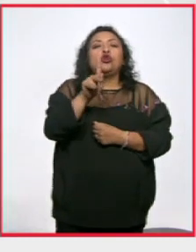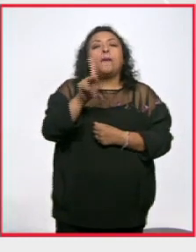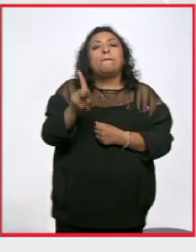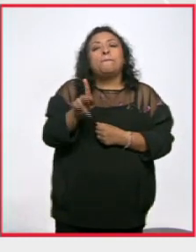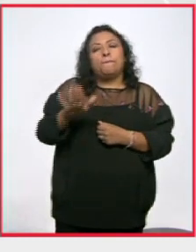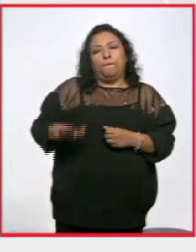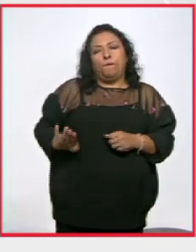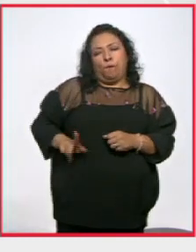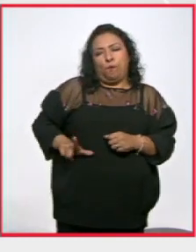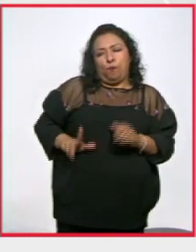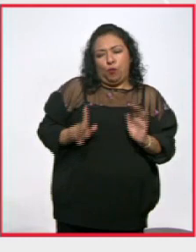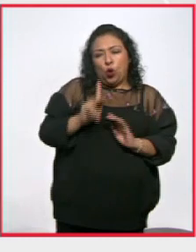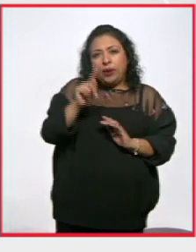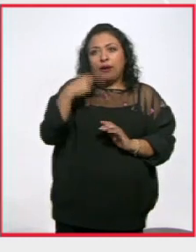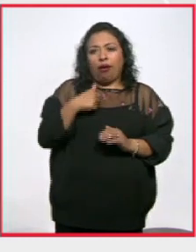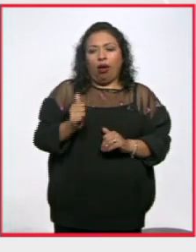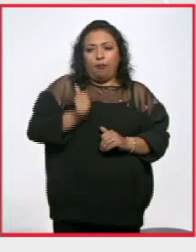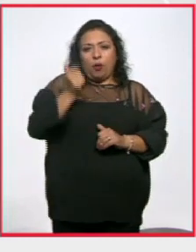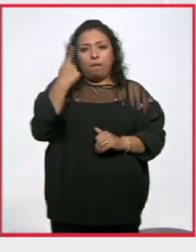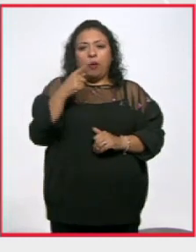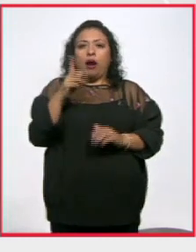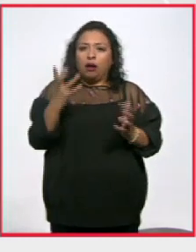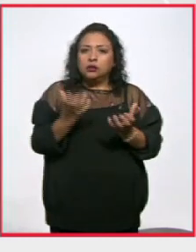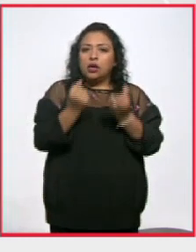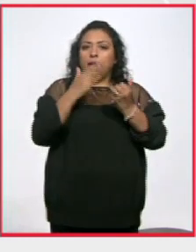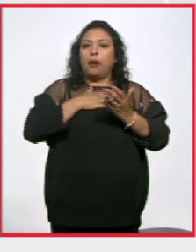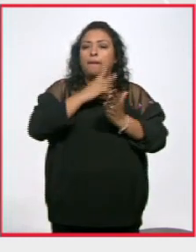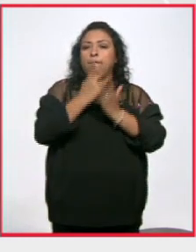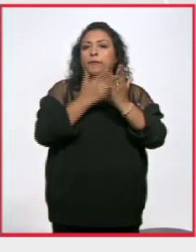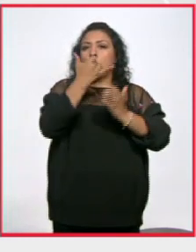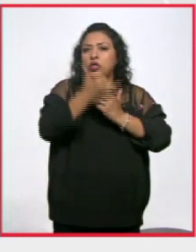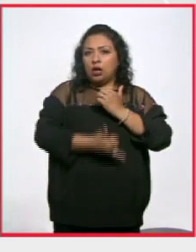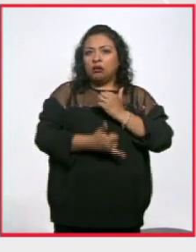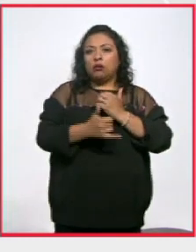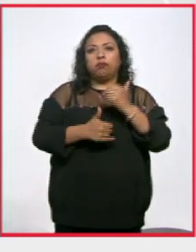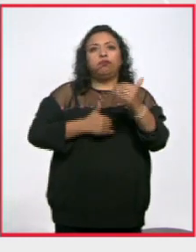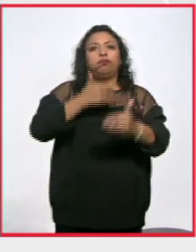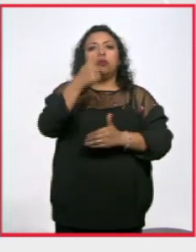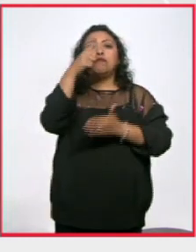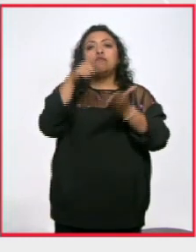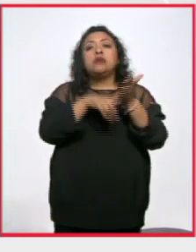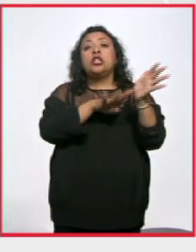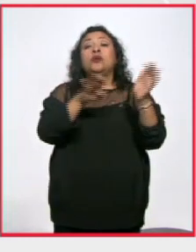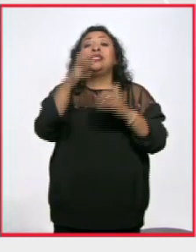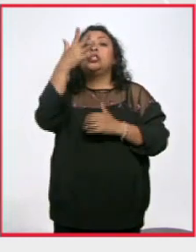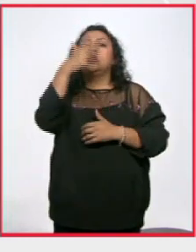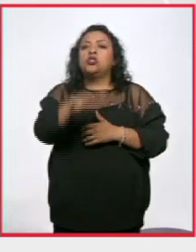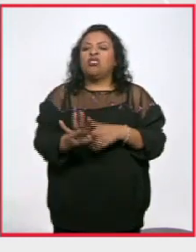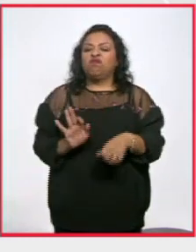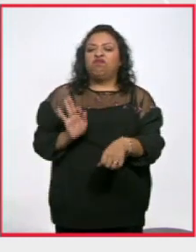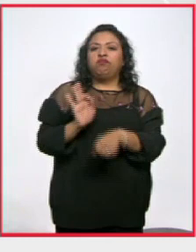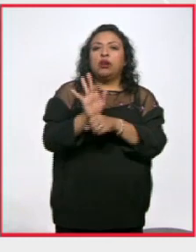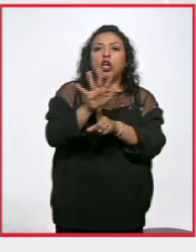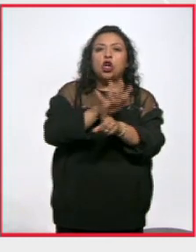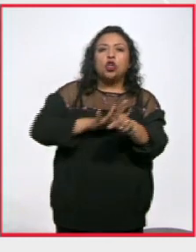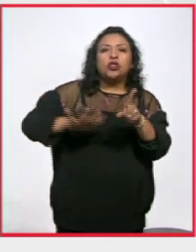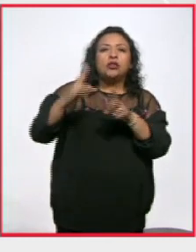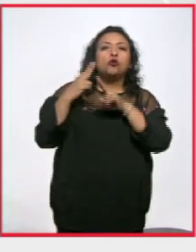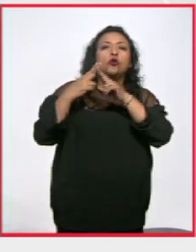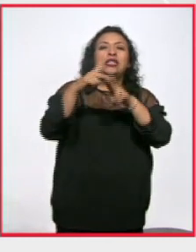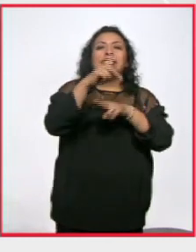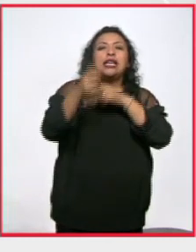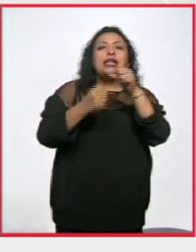aprovechó para recuperar su proyecto proyecto que cobró fuerza en 1910 en el contexto del